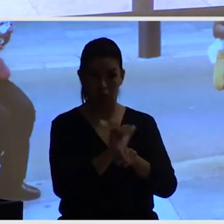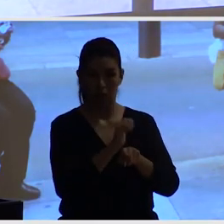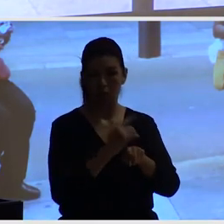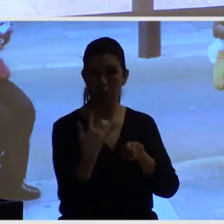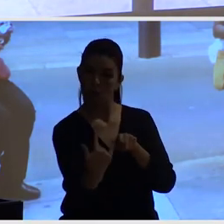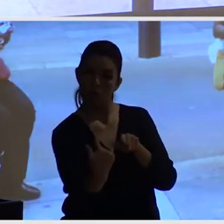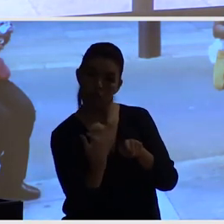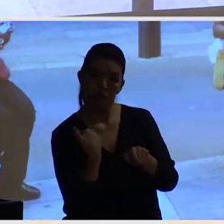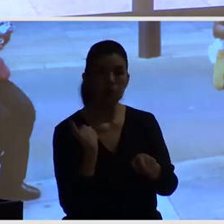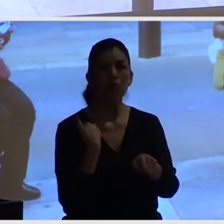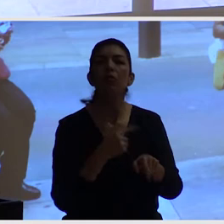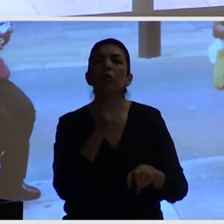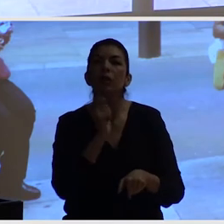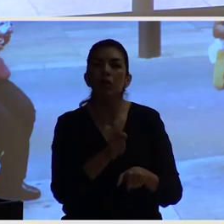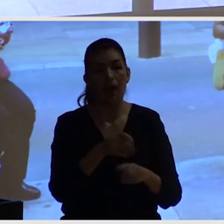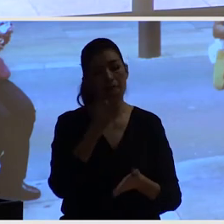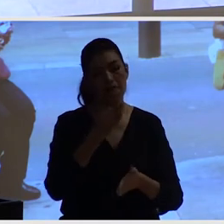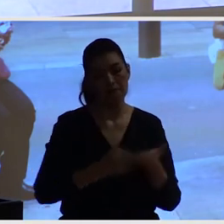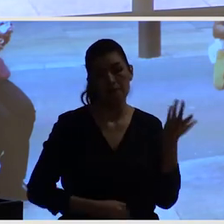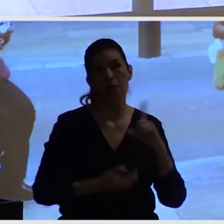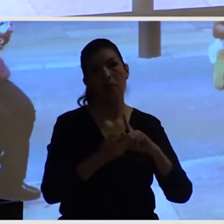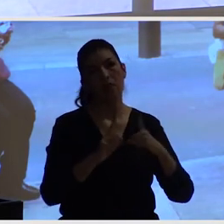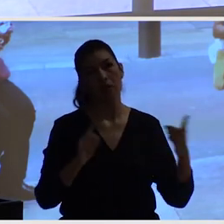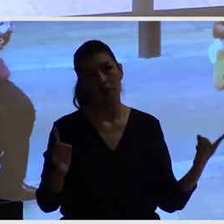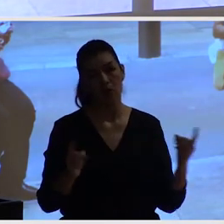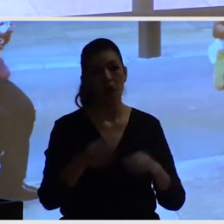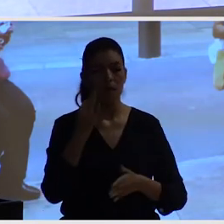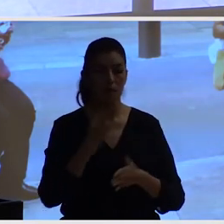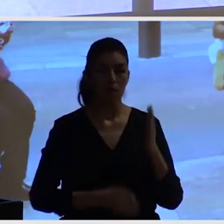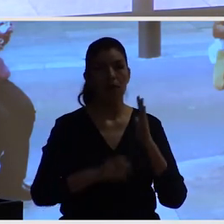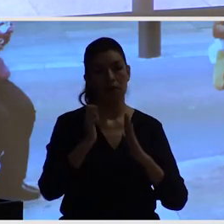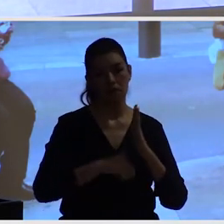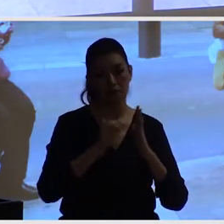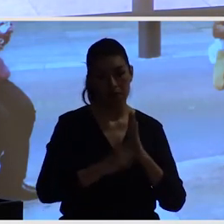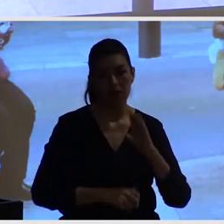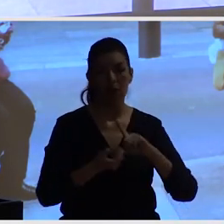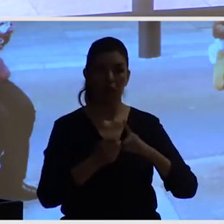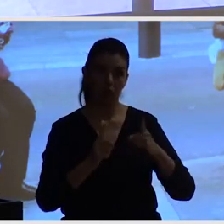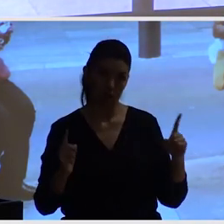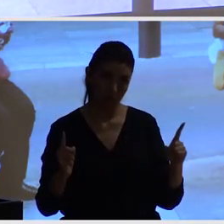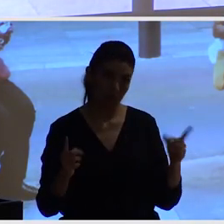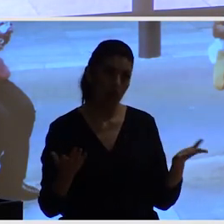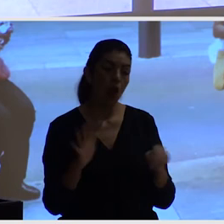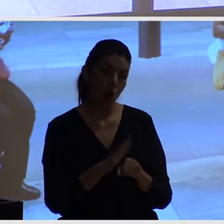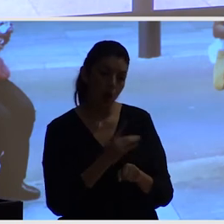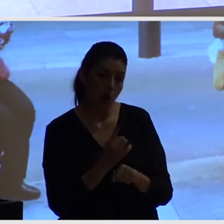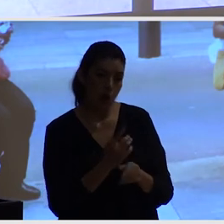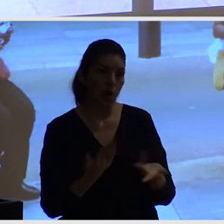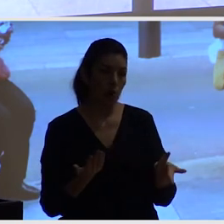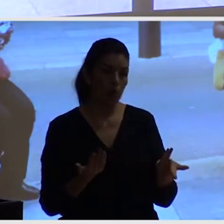tenido que hacer algo que quizás no estaba, digamos, adecuado, justamente como estas personas están sentadas acá porque no tienen un banco.